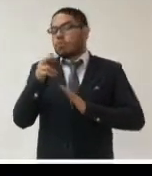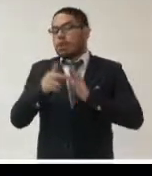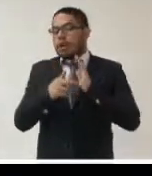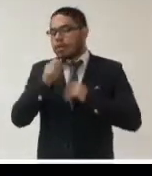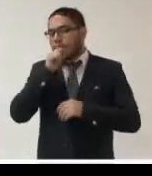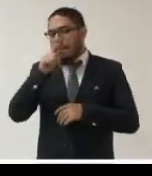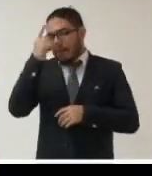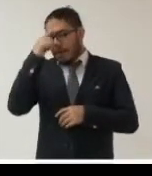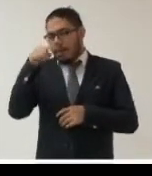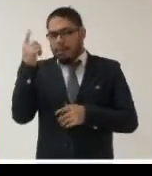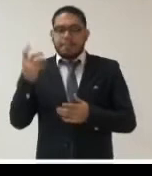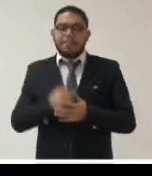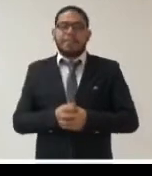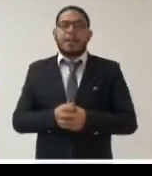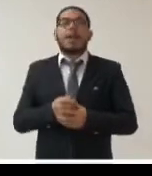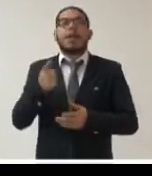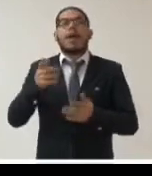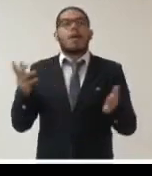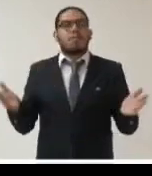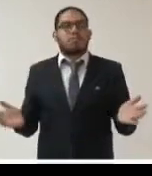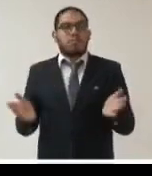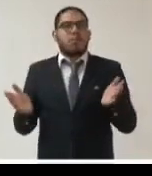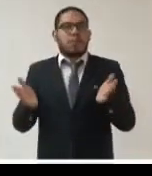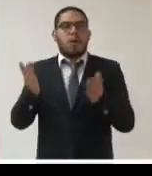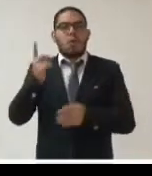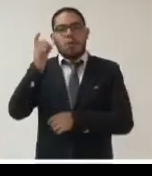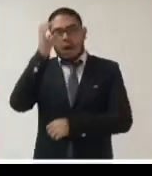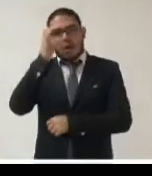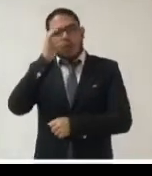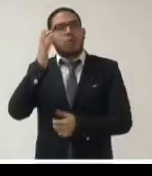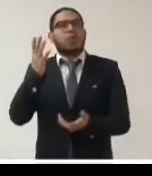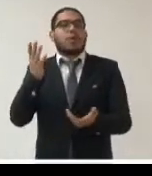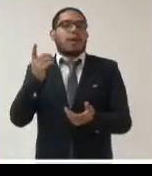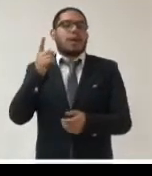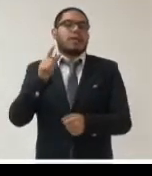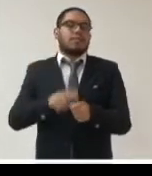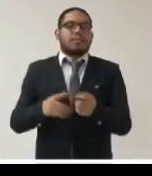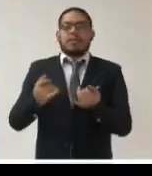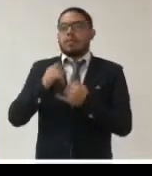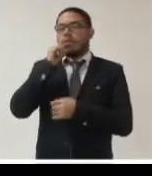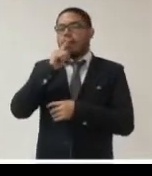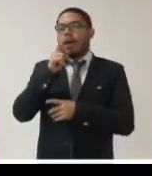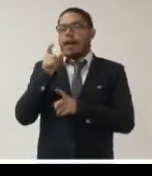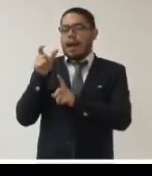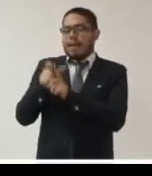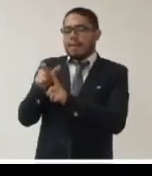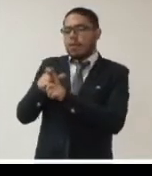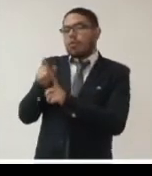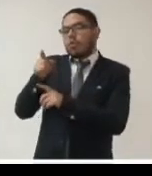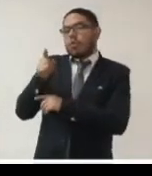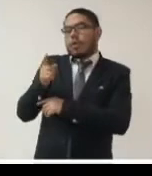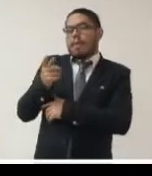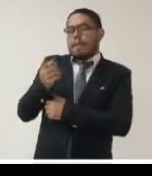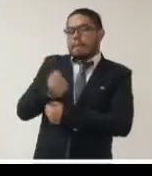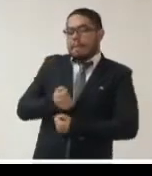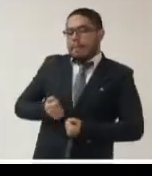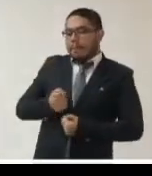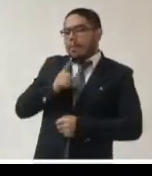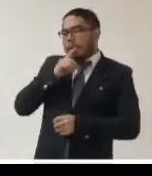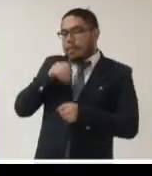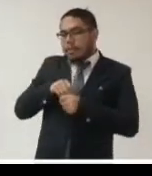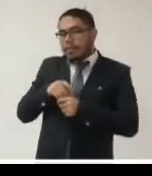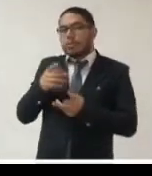dación y promover como no una cultura de protección de datos personales y la apertura de los datos para la